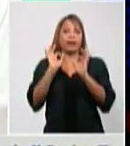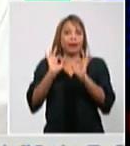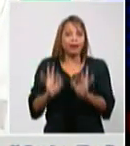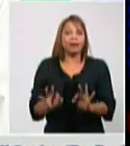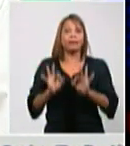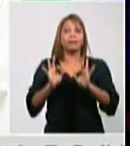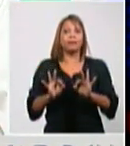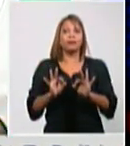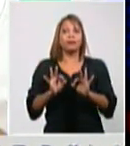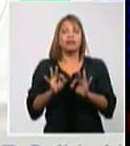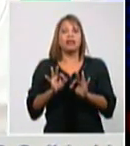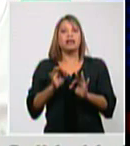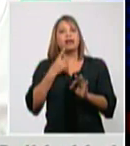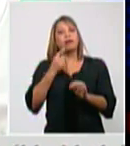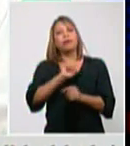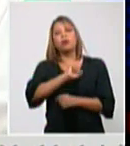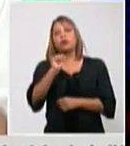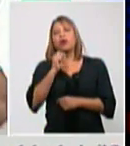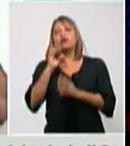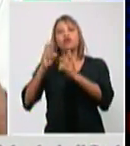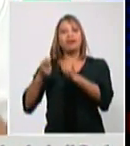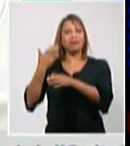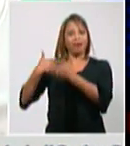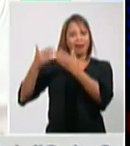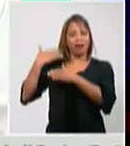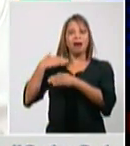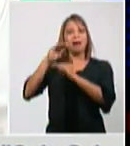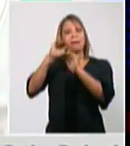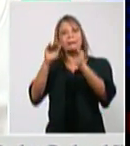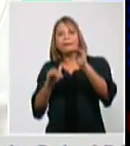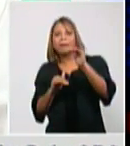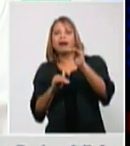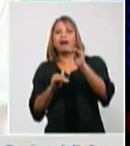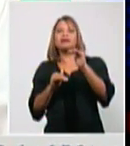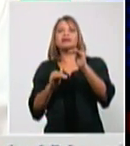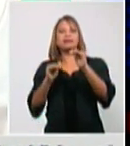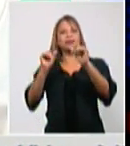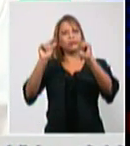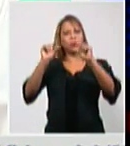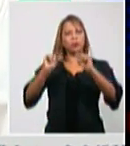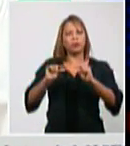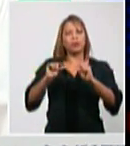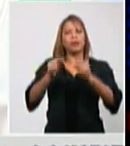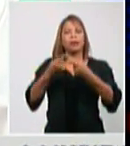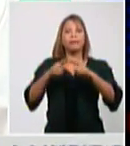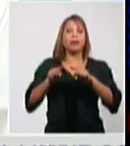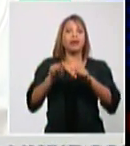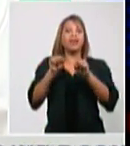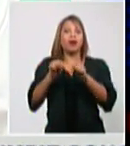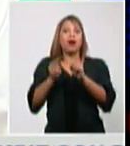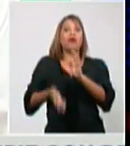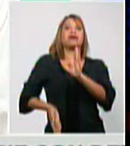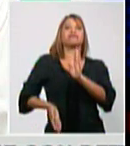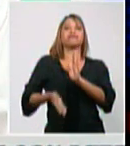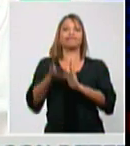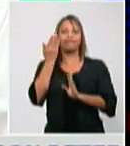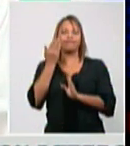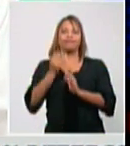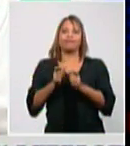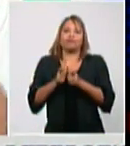habíamos logrado cifras bajas, claro, en otros momentos, pero que es una cifra elevada de casos activos.